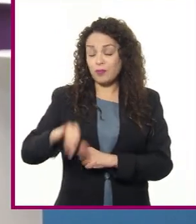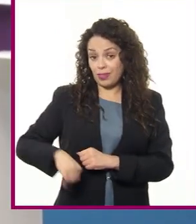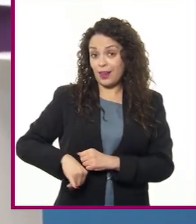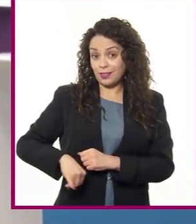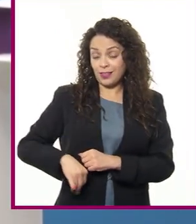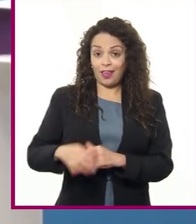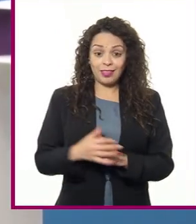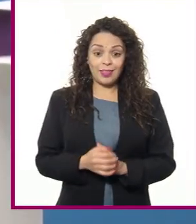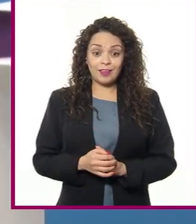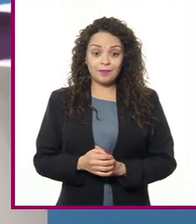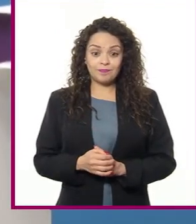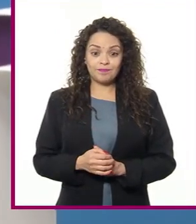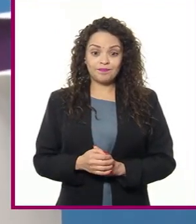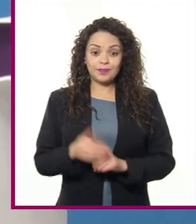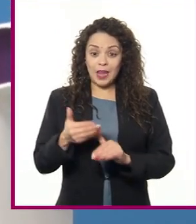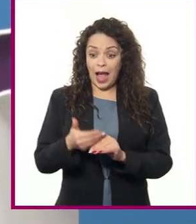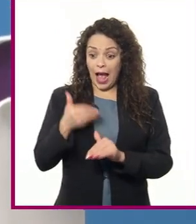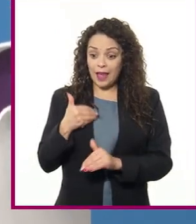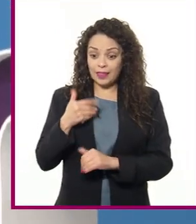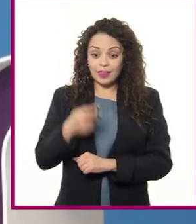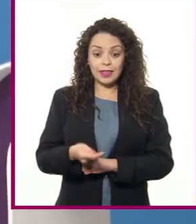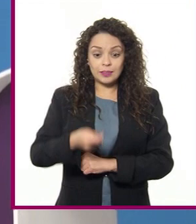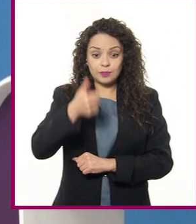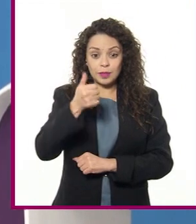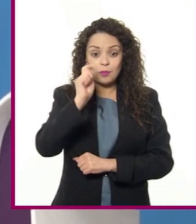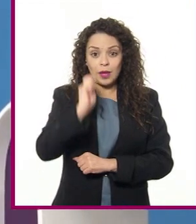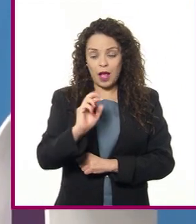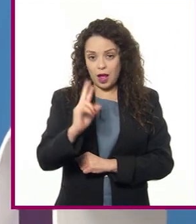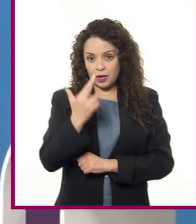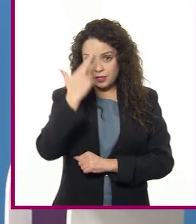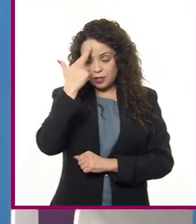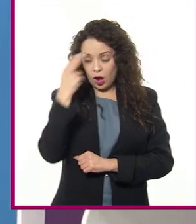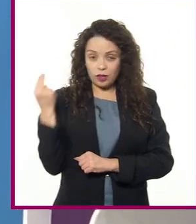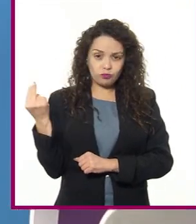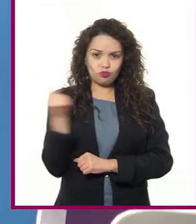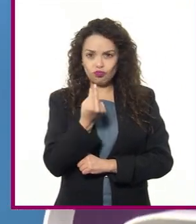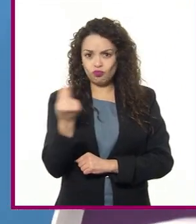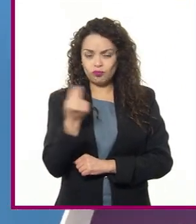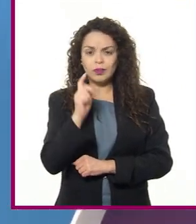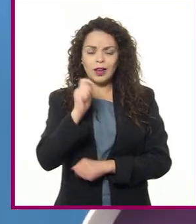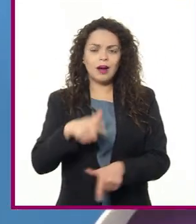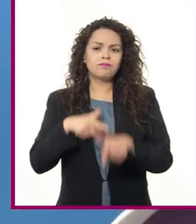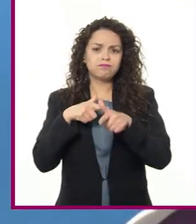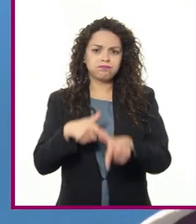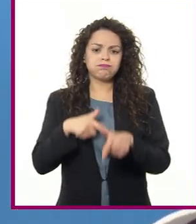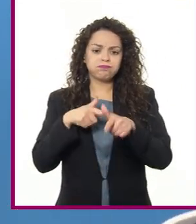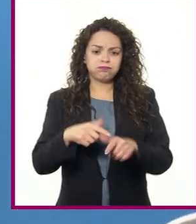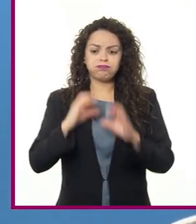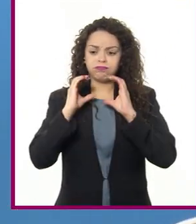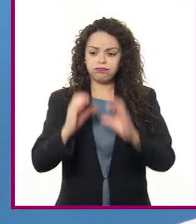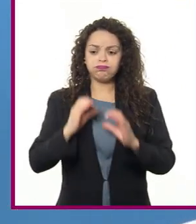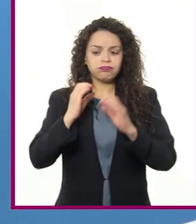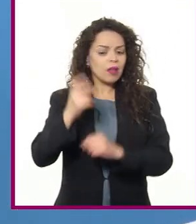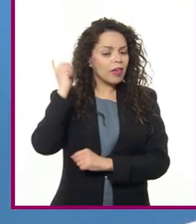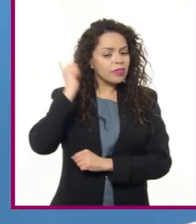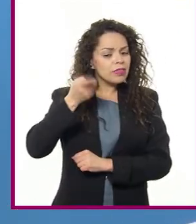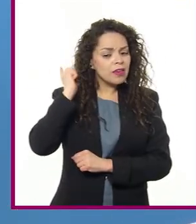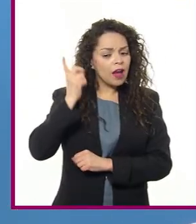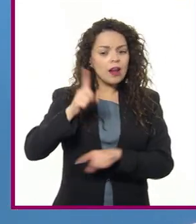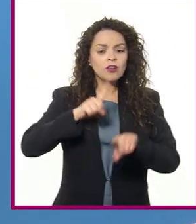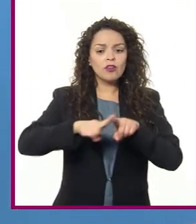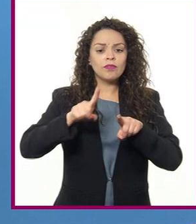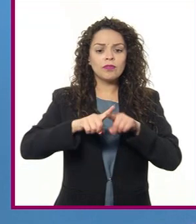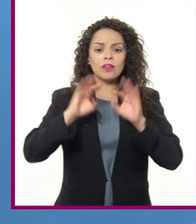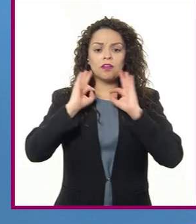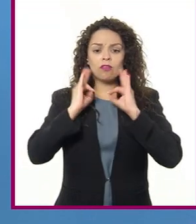Y antes de dar paso al tema que estudiaremos, recuerden que es necesario que sigamos cumpliendo diariamente con todas las medidas